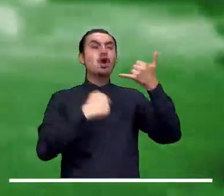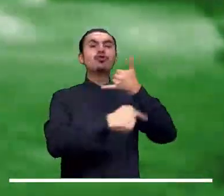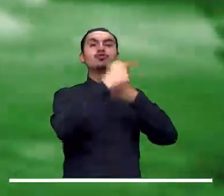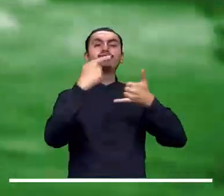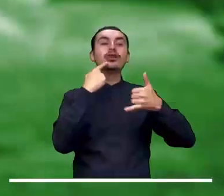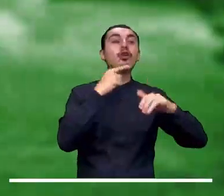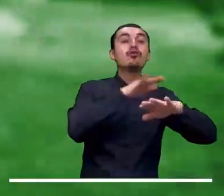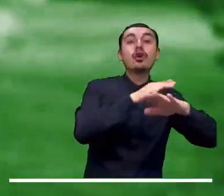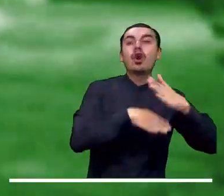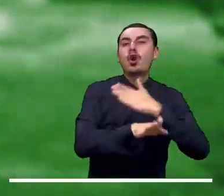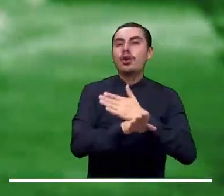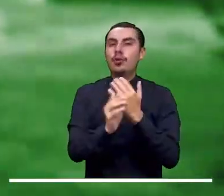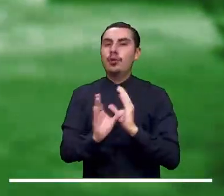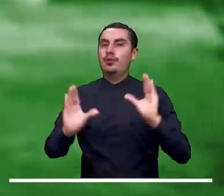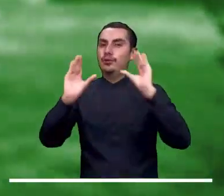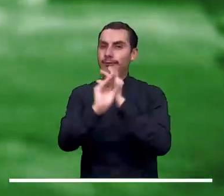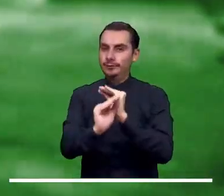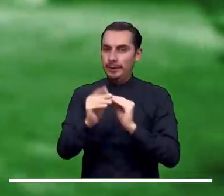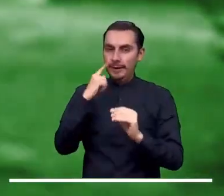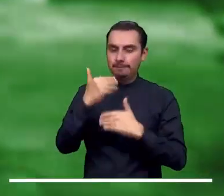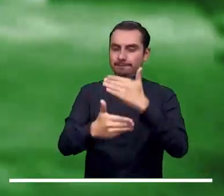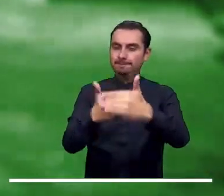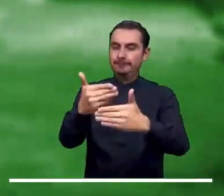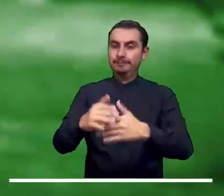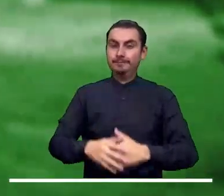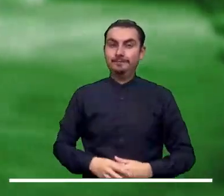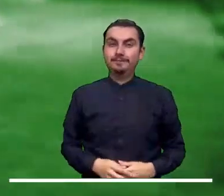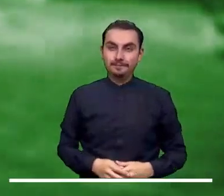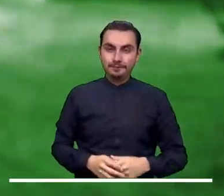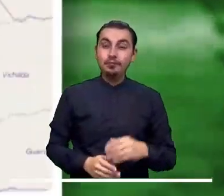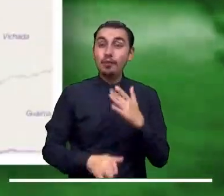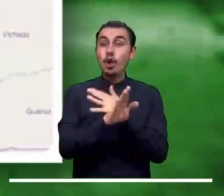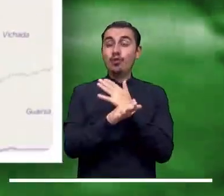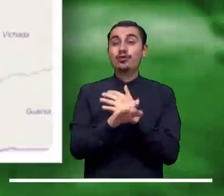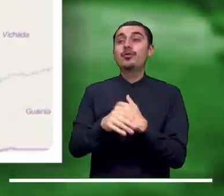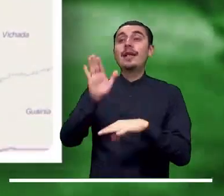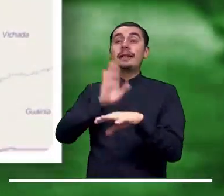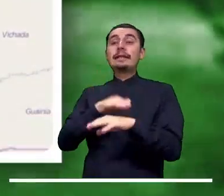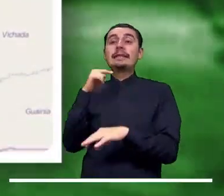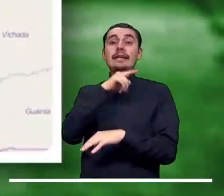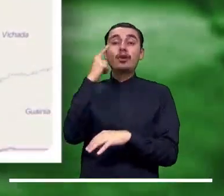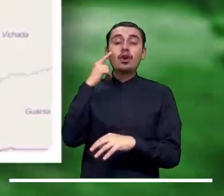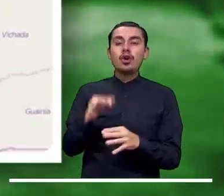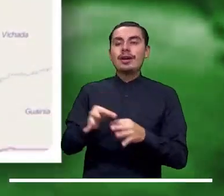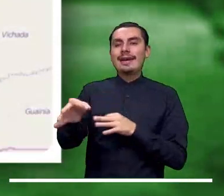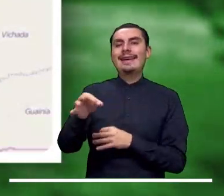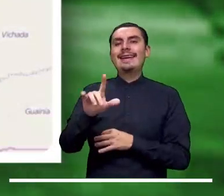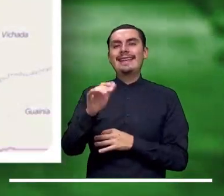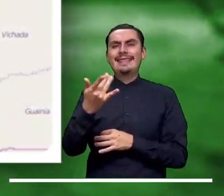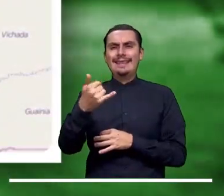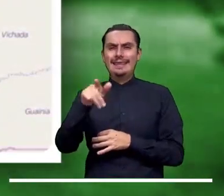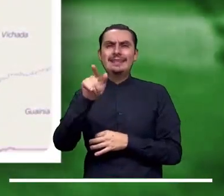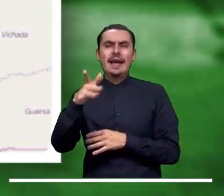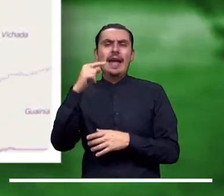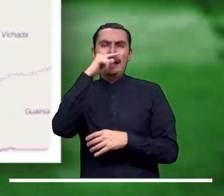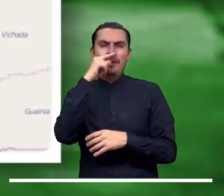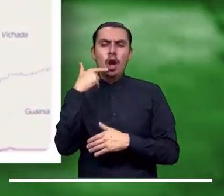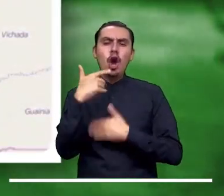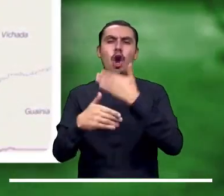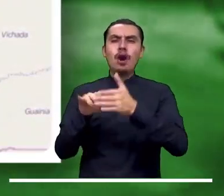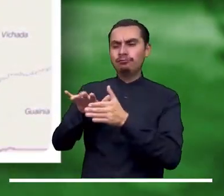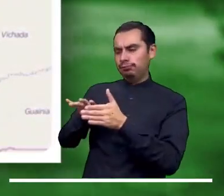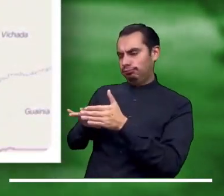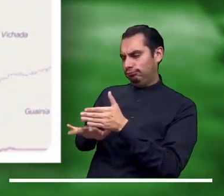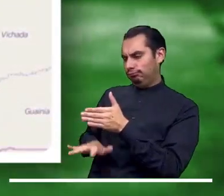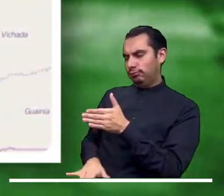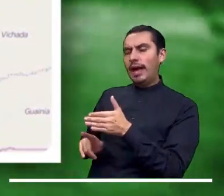Váyase a dormir informado sobre las alertas meteorológicas que se encuentran activas a esta hora en Colombia. Se reporta creciente